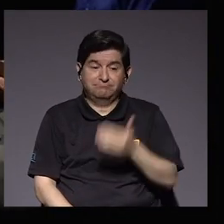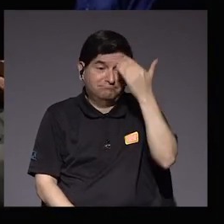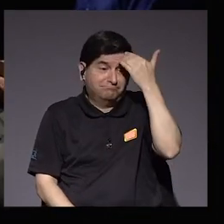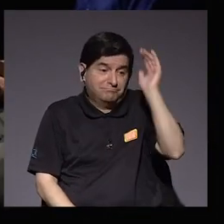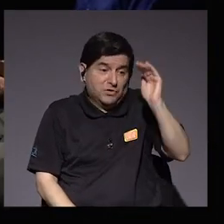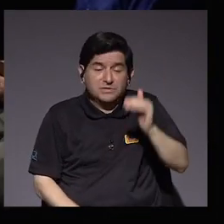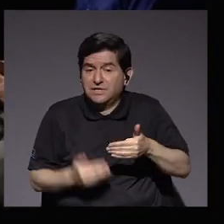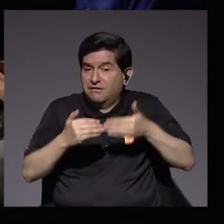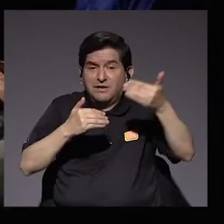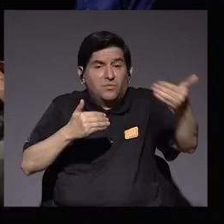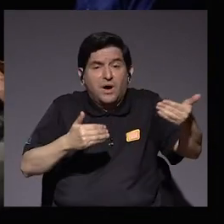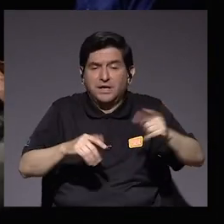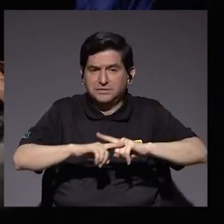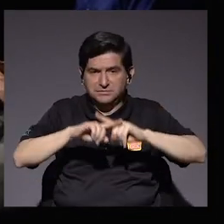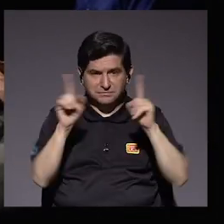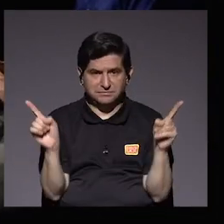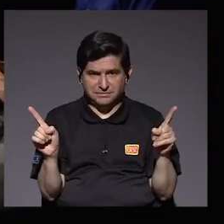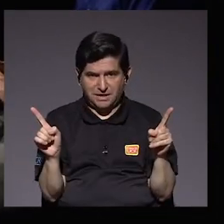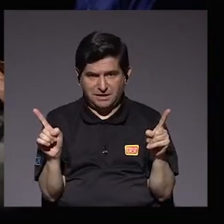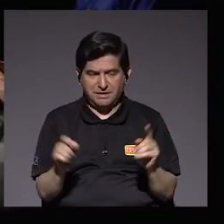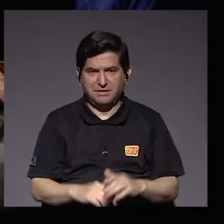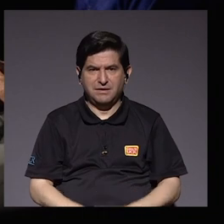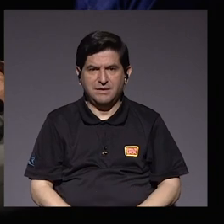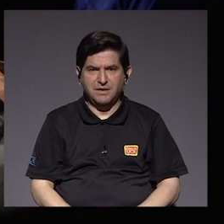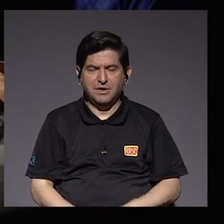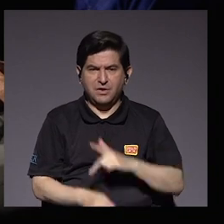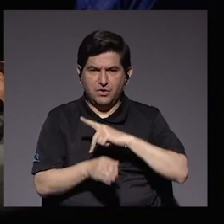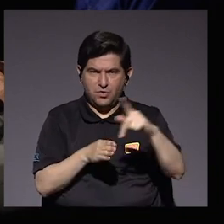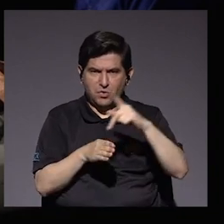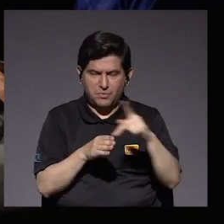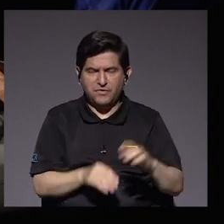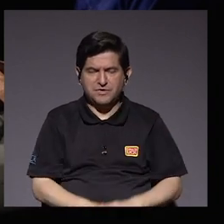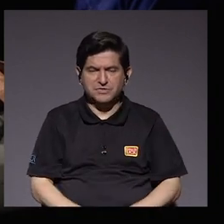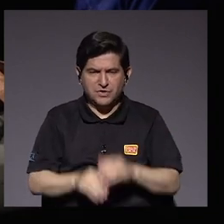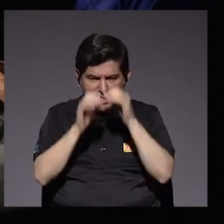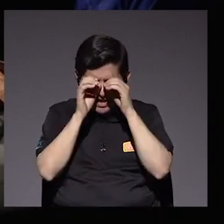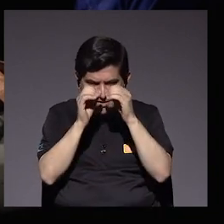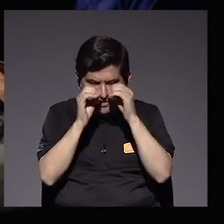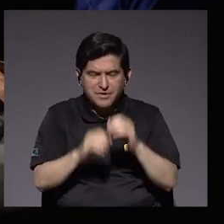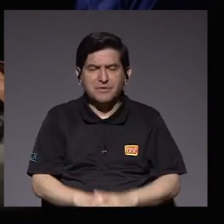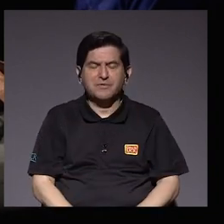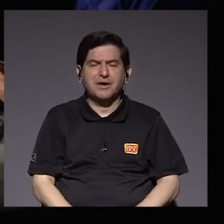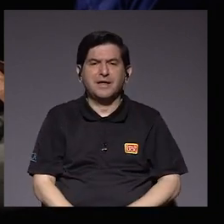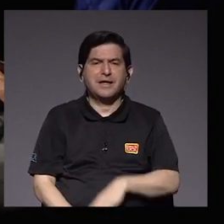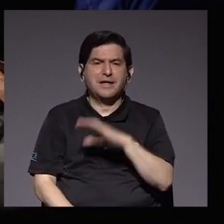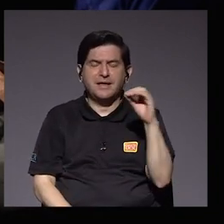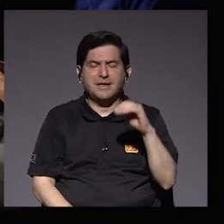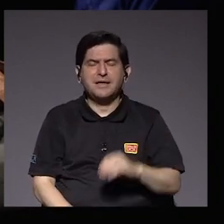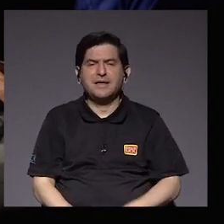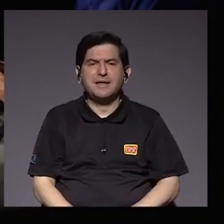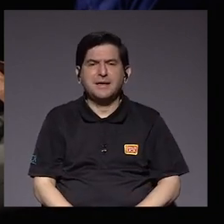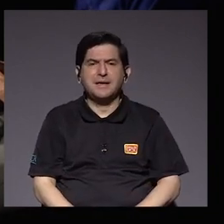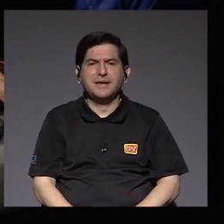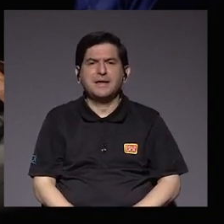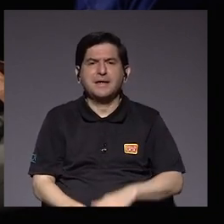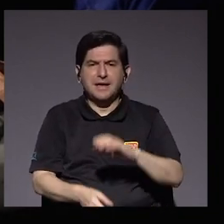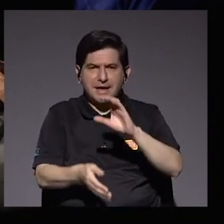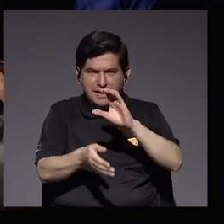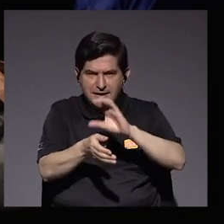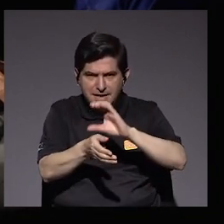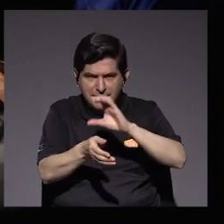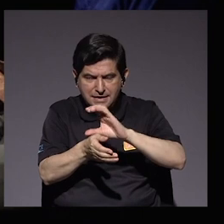No sabemos cuándo ocurrirá, pero los profesionales en microbiología y química clínica de los bancos de sangre,